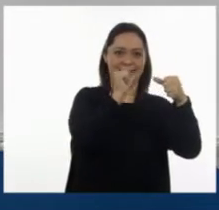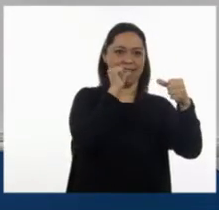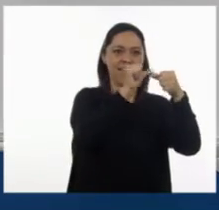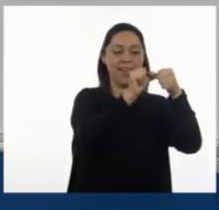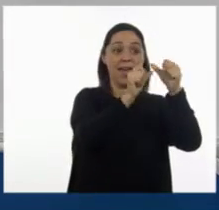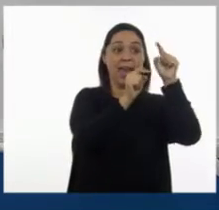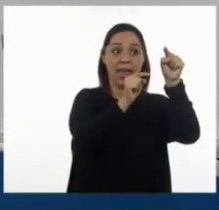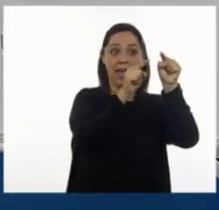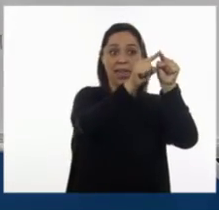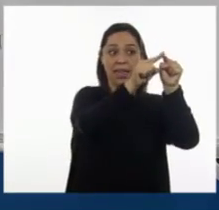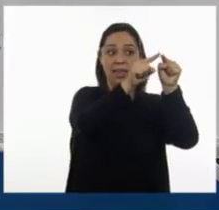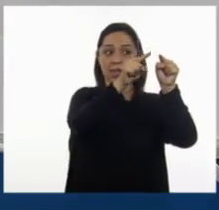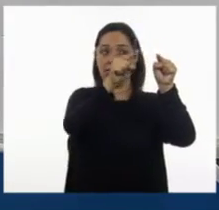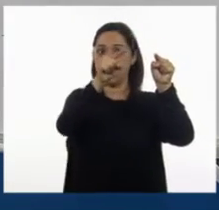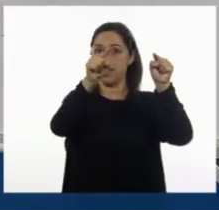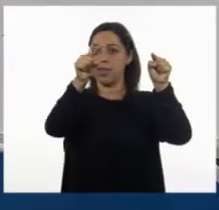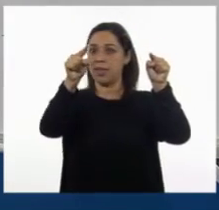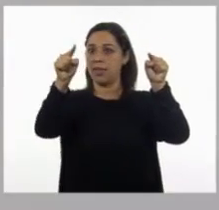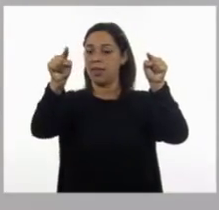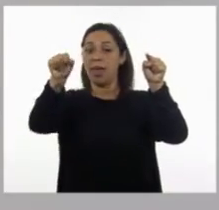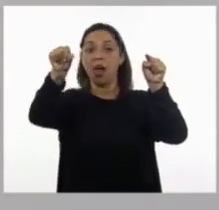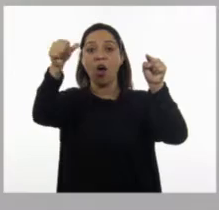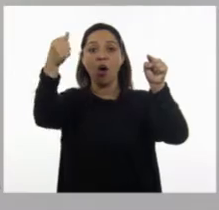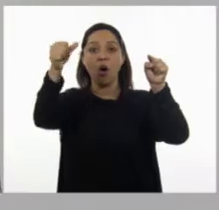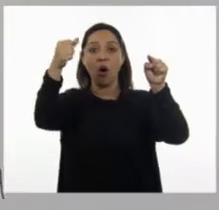está hasta la décima primera.